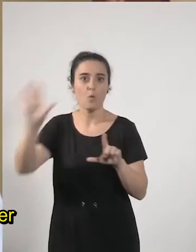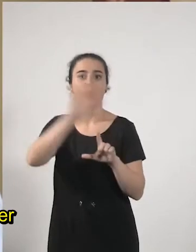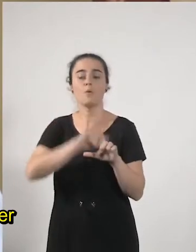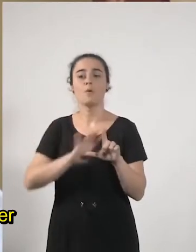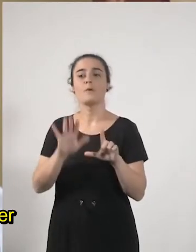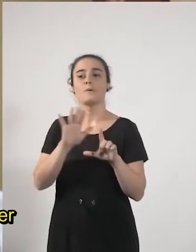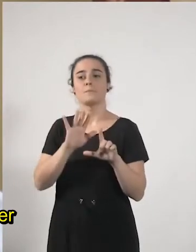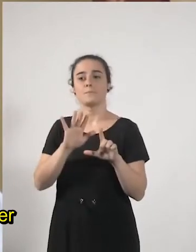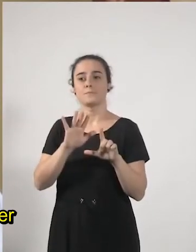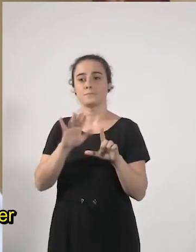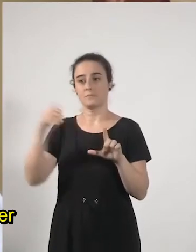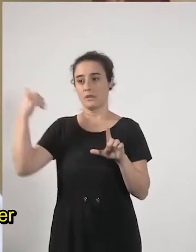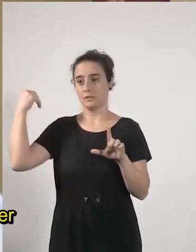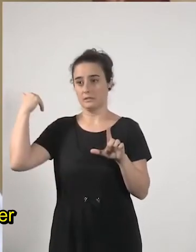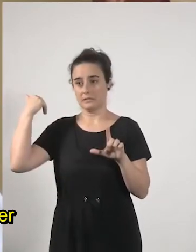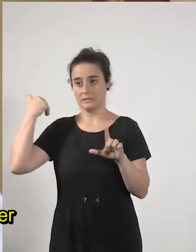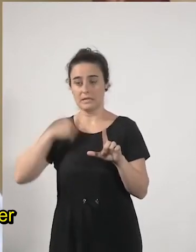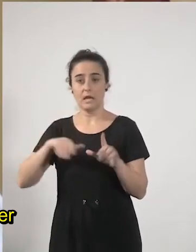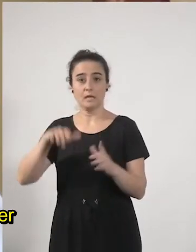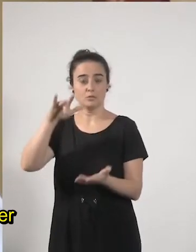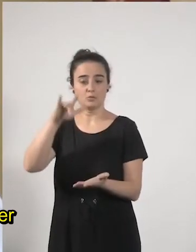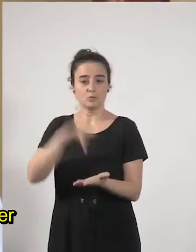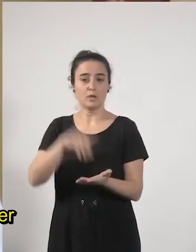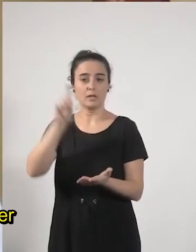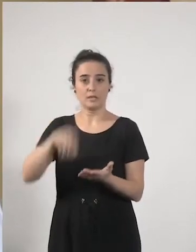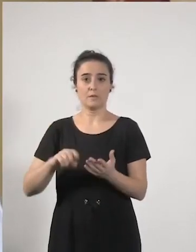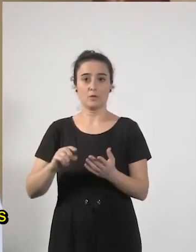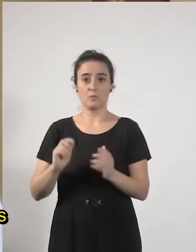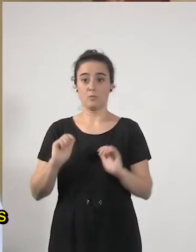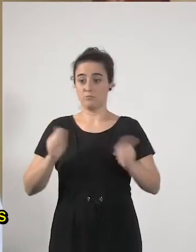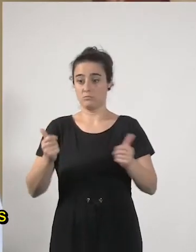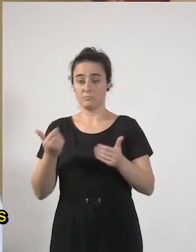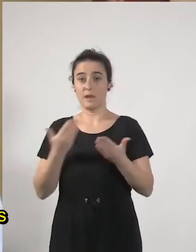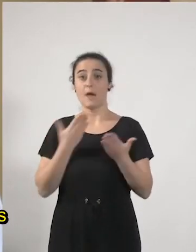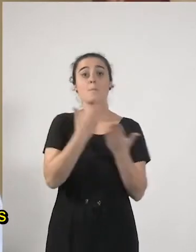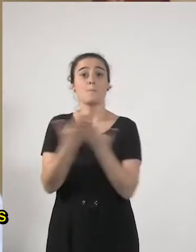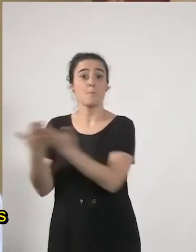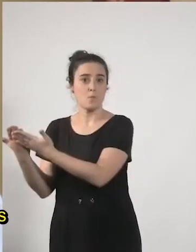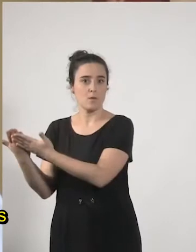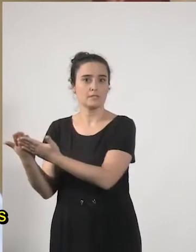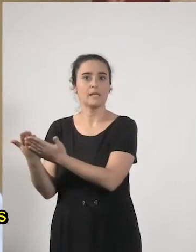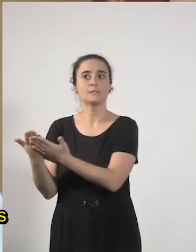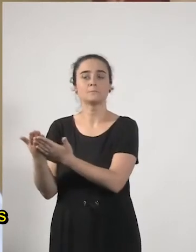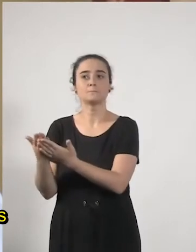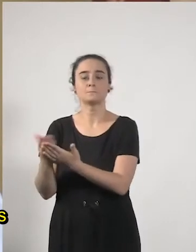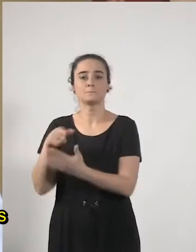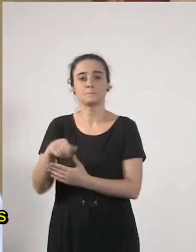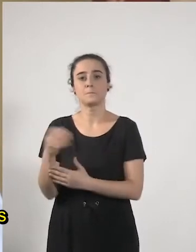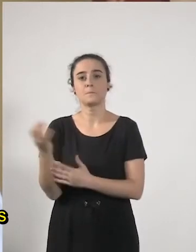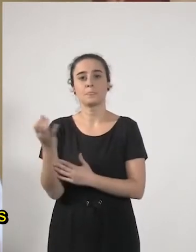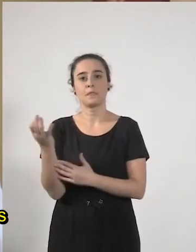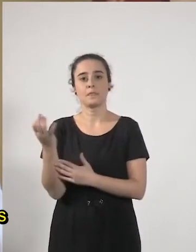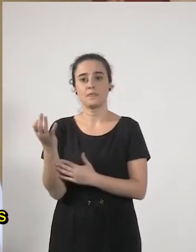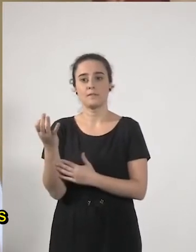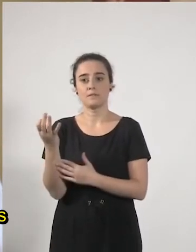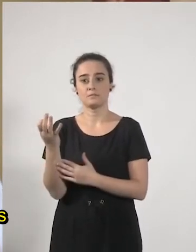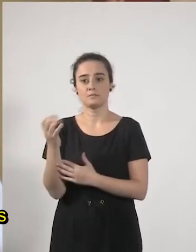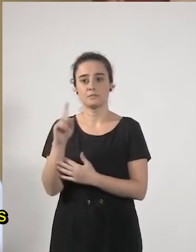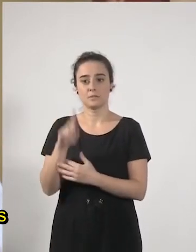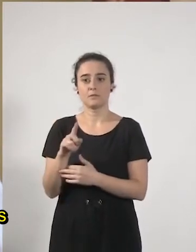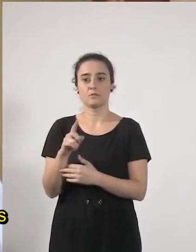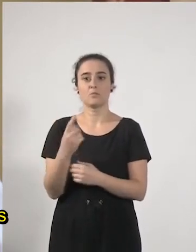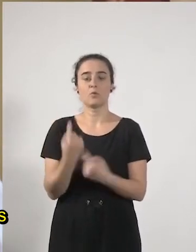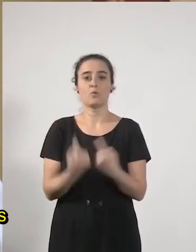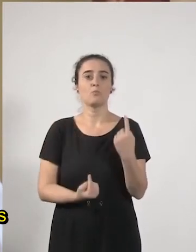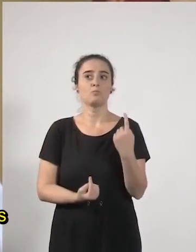ya es momento de empezar a hacer unas primeras propuestas en las que habría que tener claras una serie